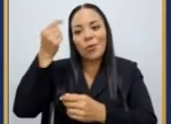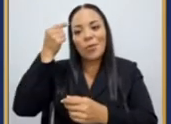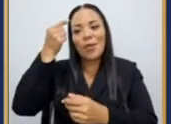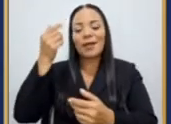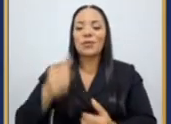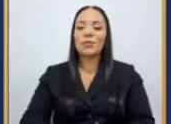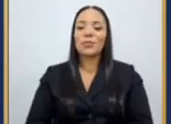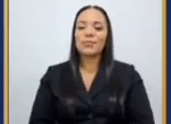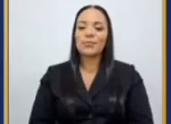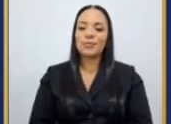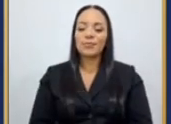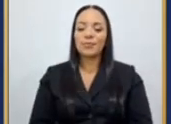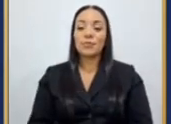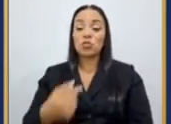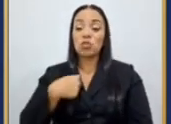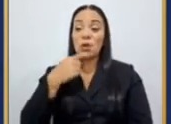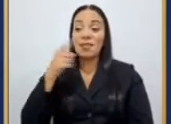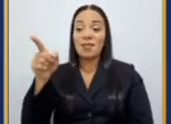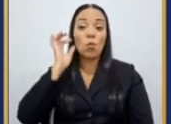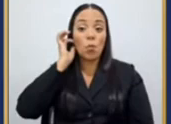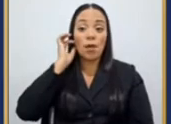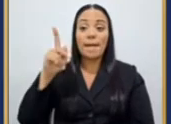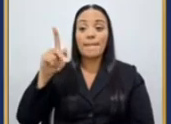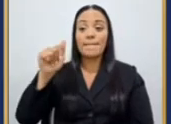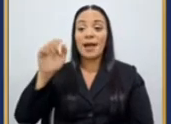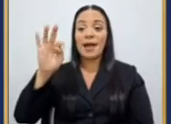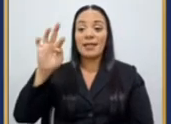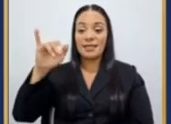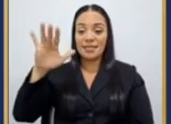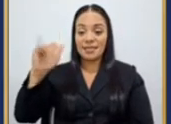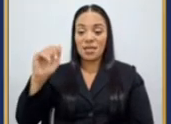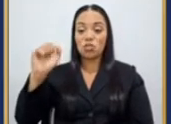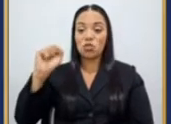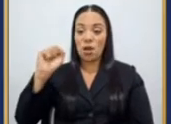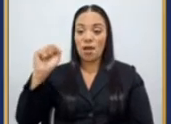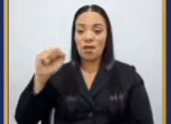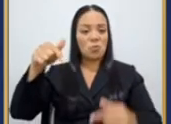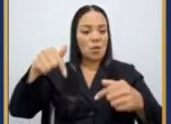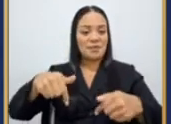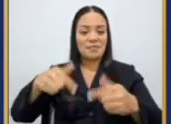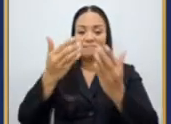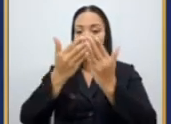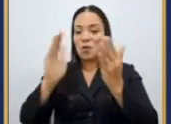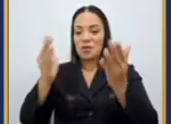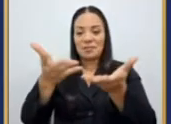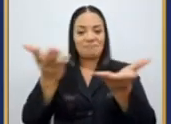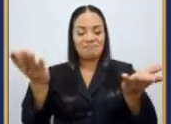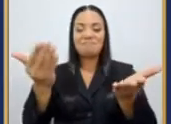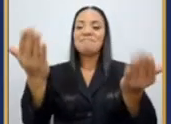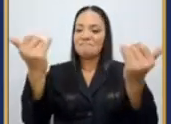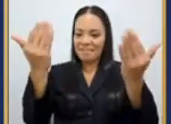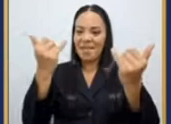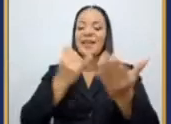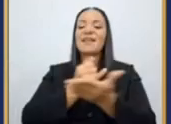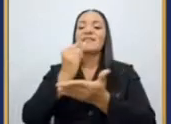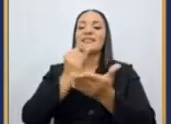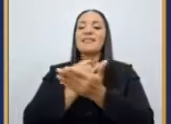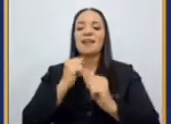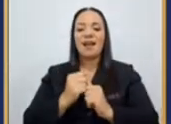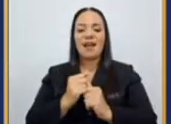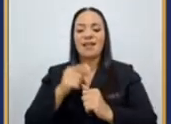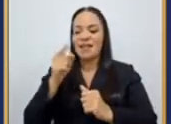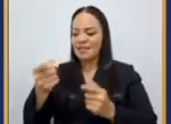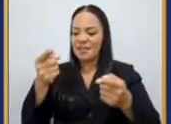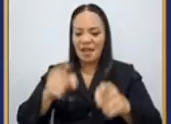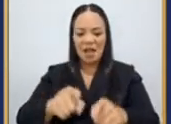Aquí le digo a doña Patricia Solano que aquí están abiertas las puertas, venga a investigar este y cualquier otro